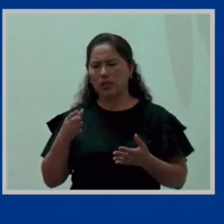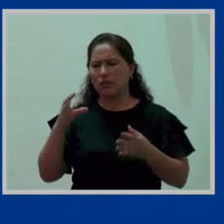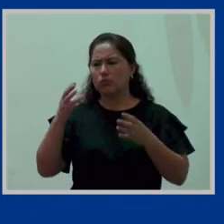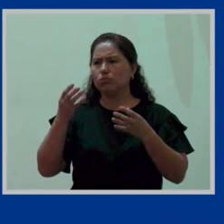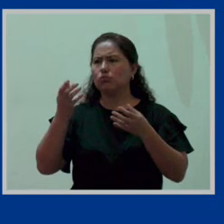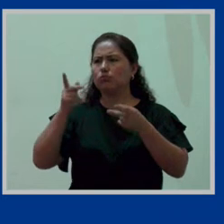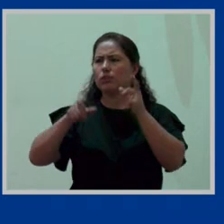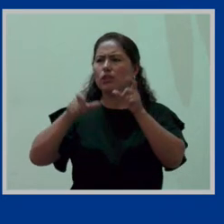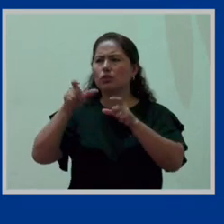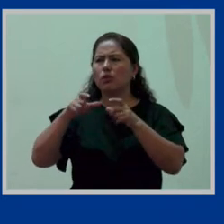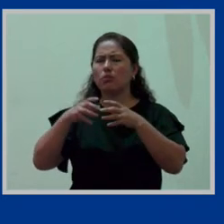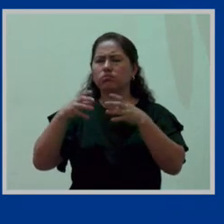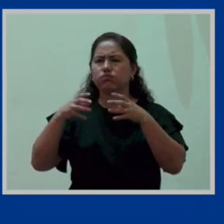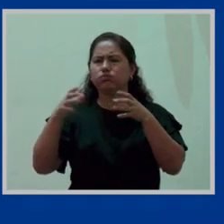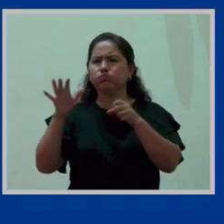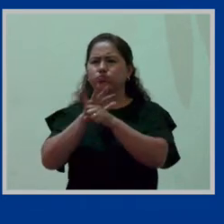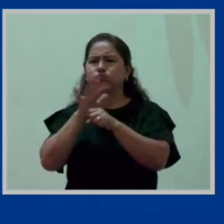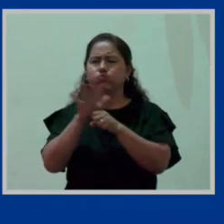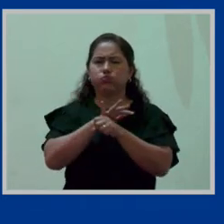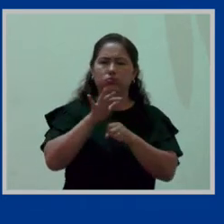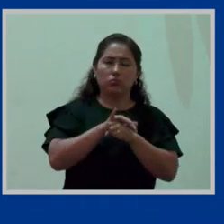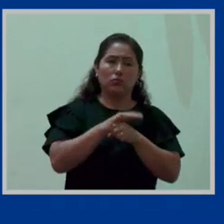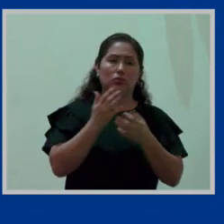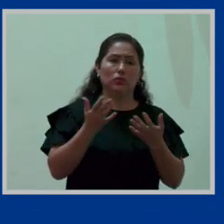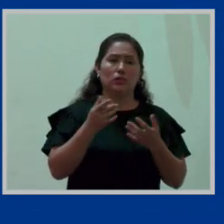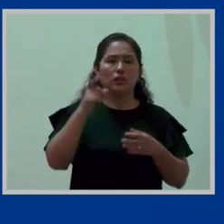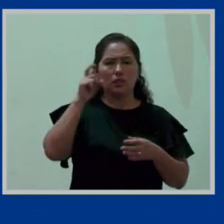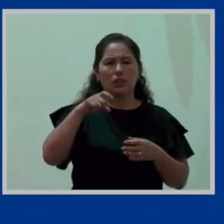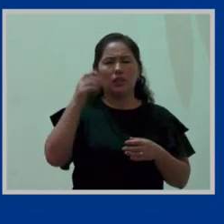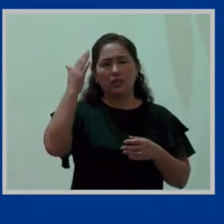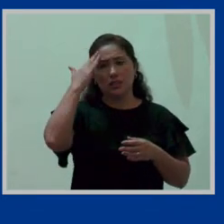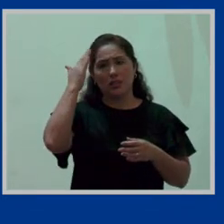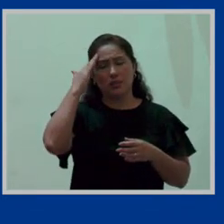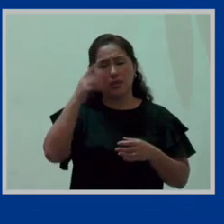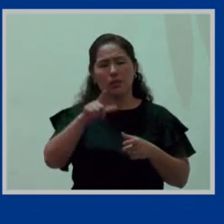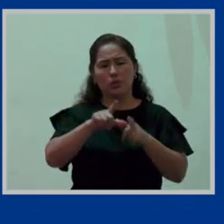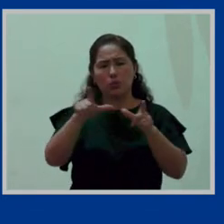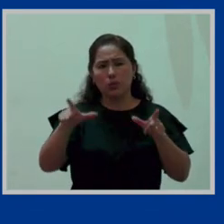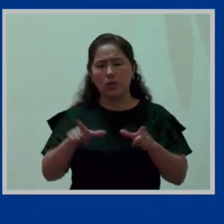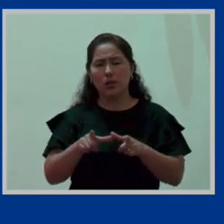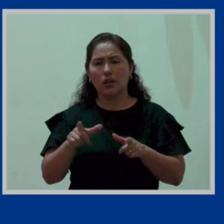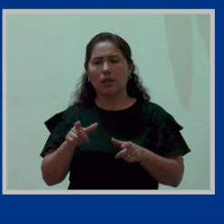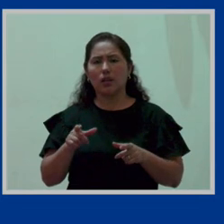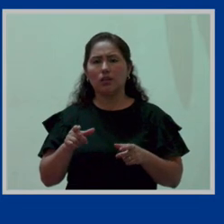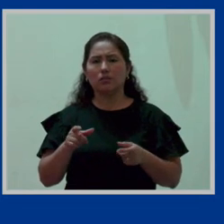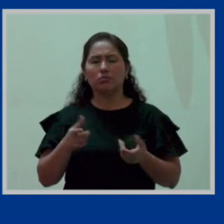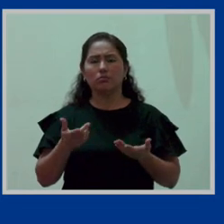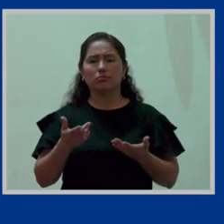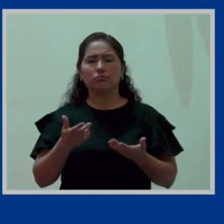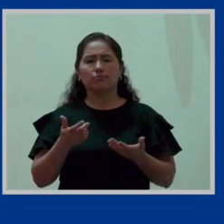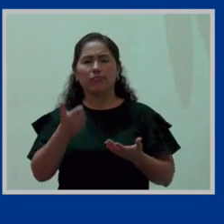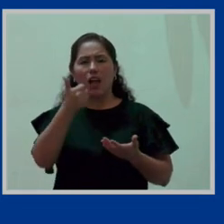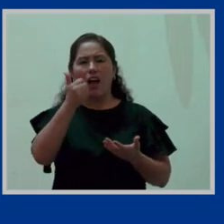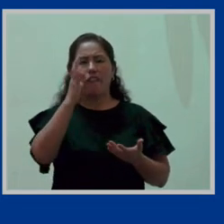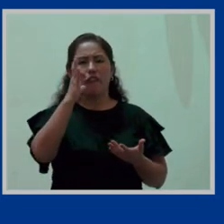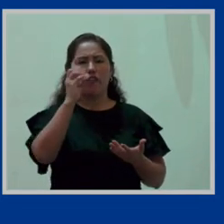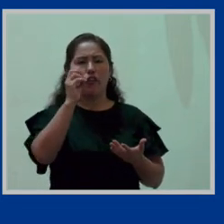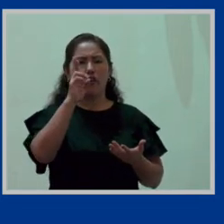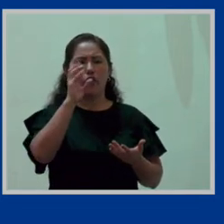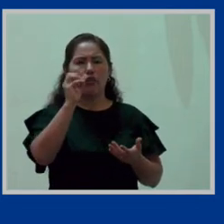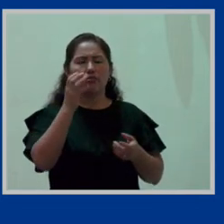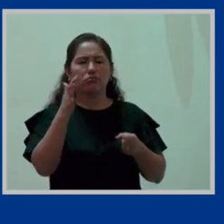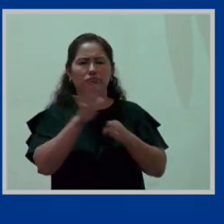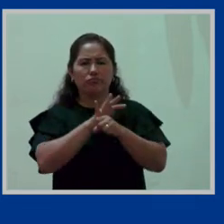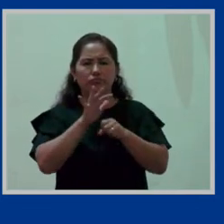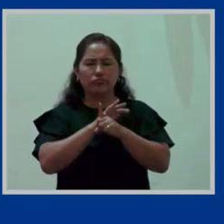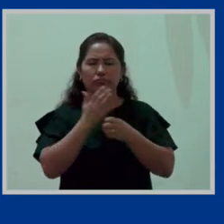El aforo, si bien hay una necesidad en un lactario, pero si el implementar un